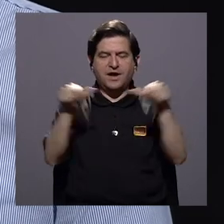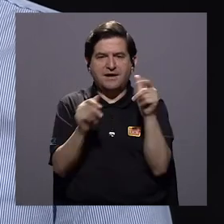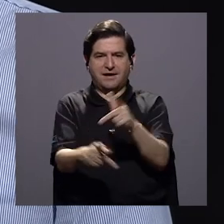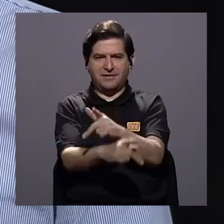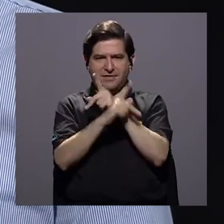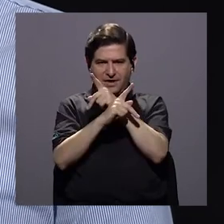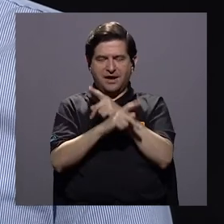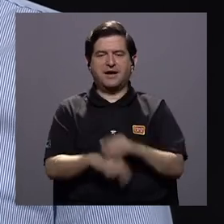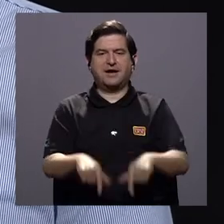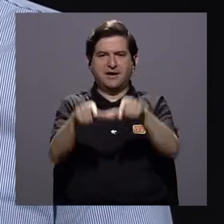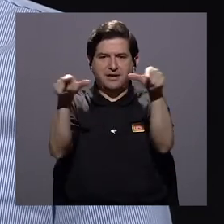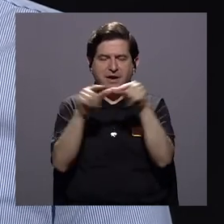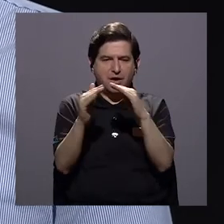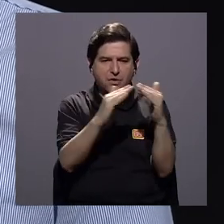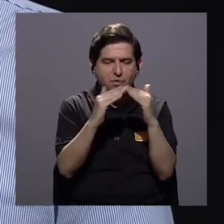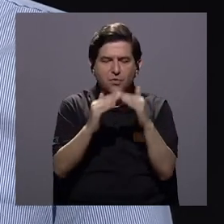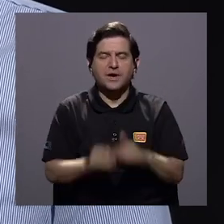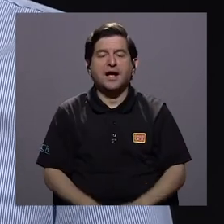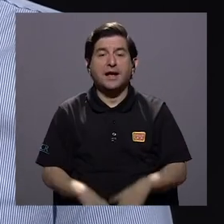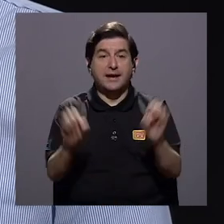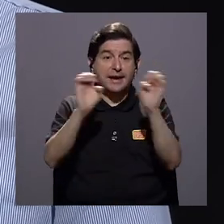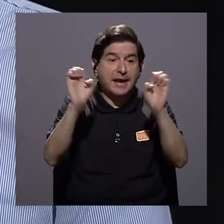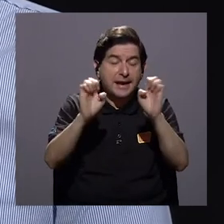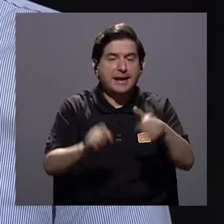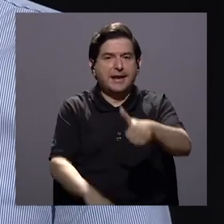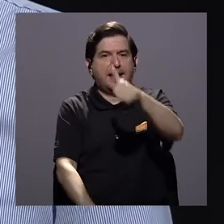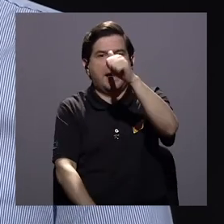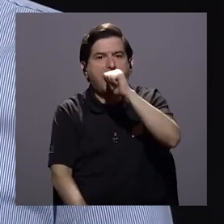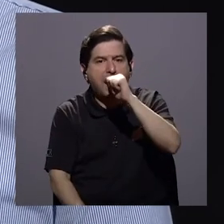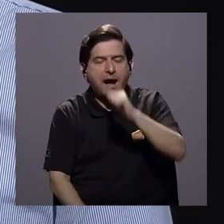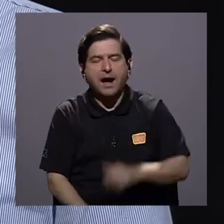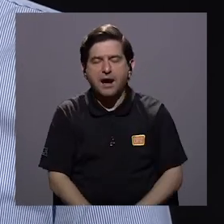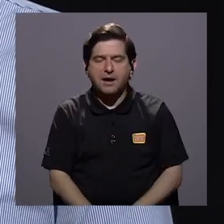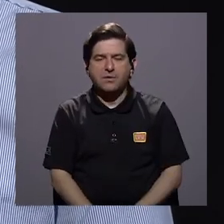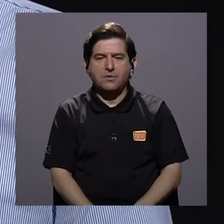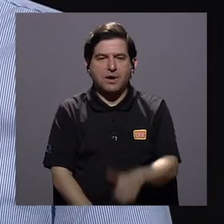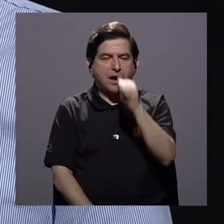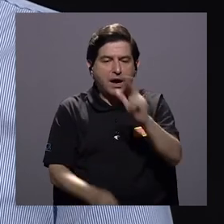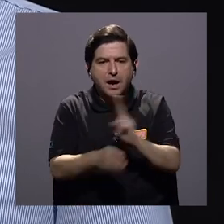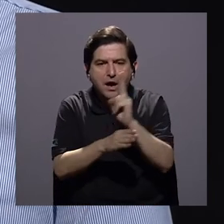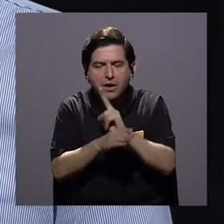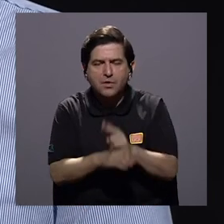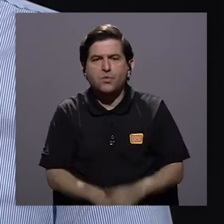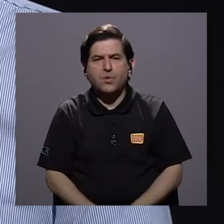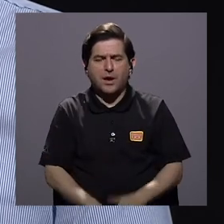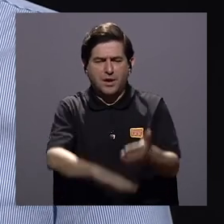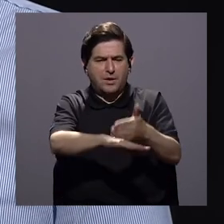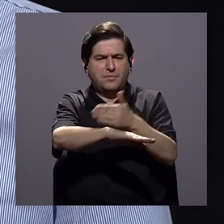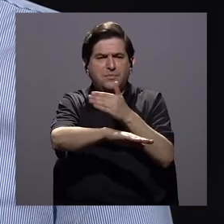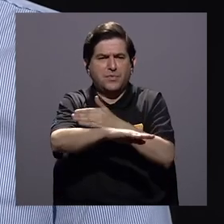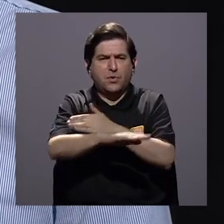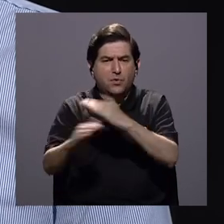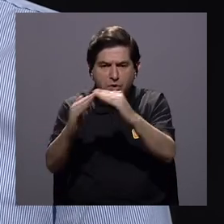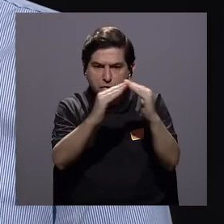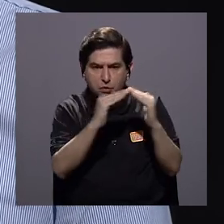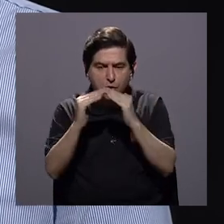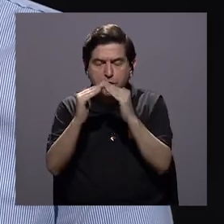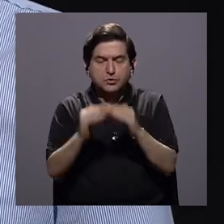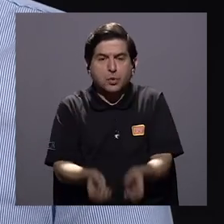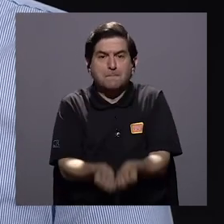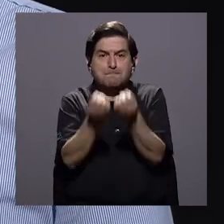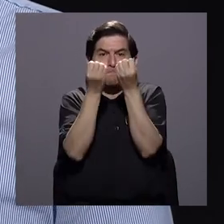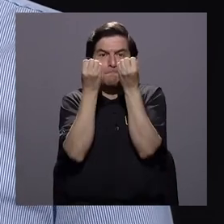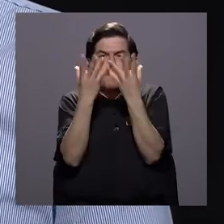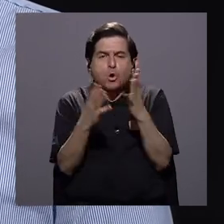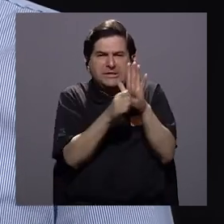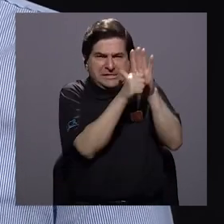protegidas, en las zonas urbanas, en el uso de la energía, del agua, en las aguas residuales, en el tipo de crecimiento urbano, tenemos un montón